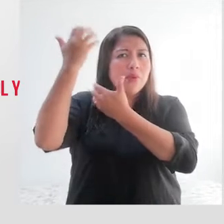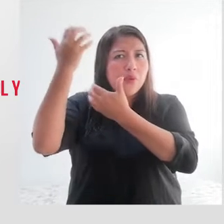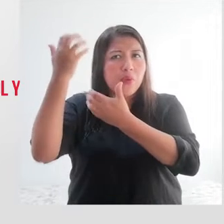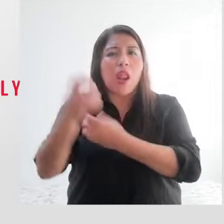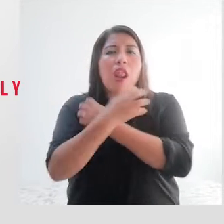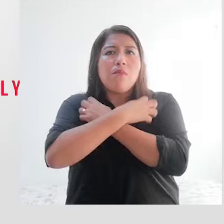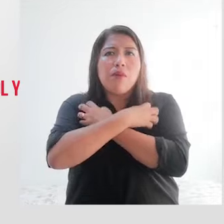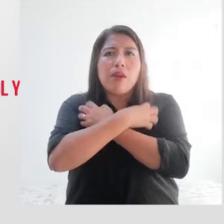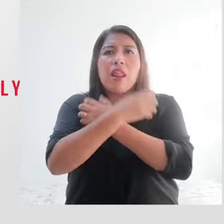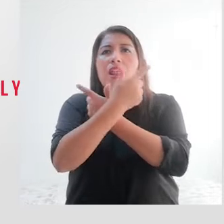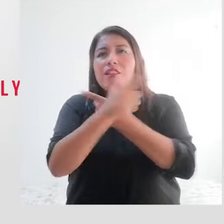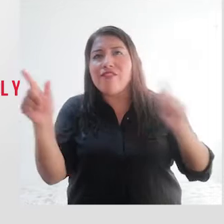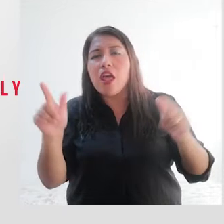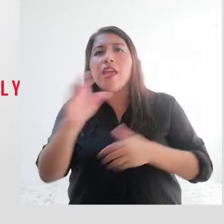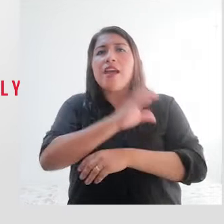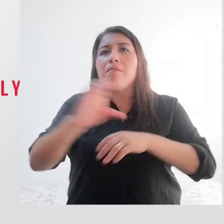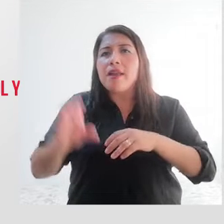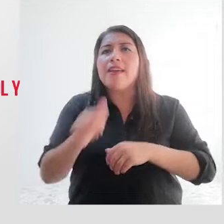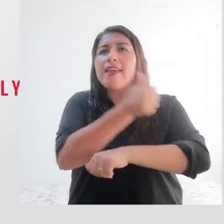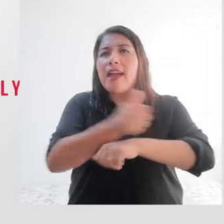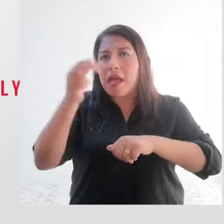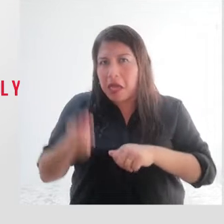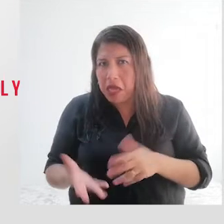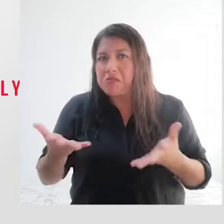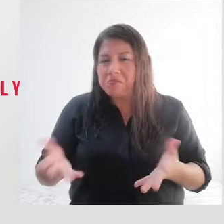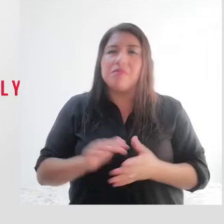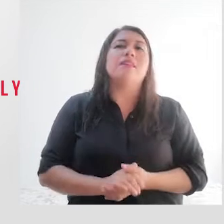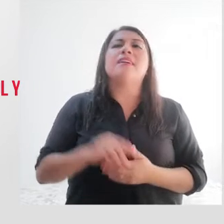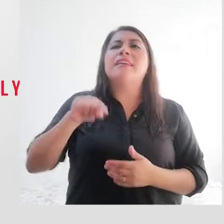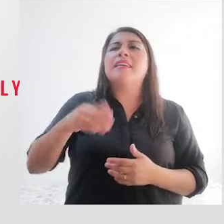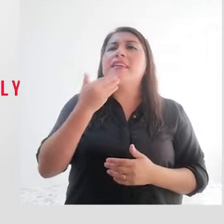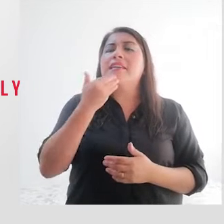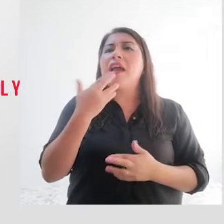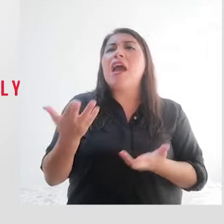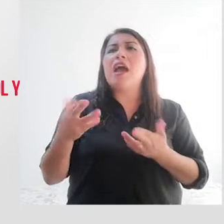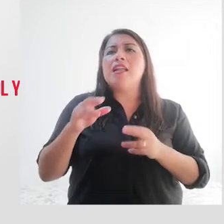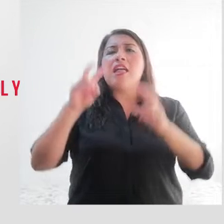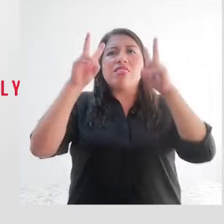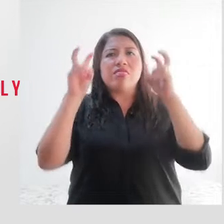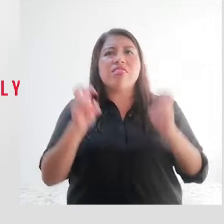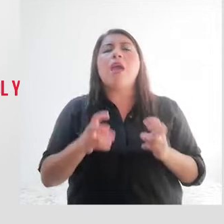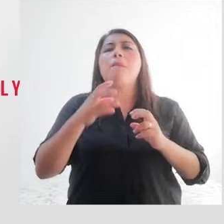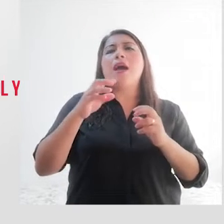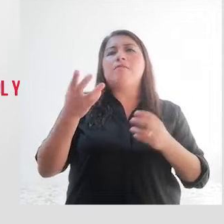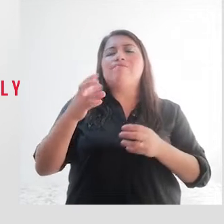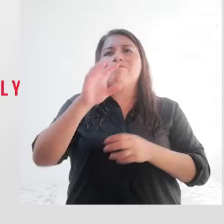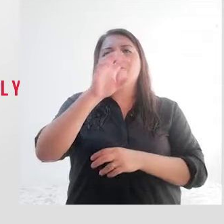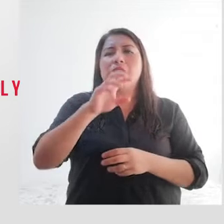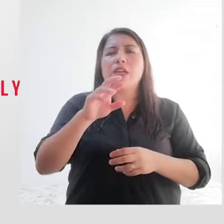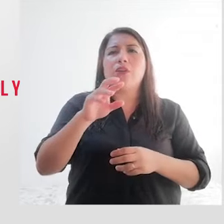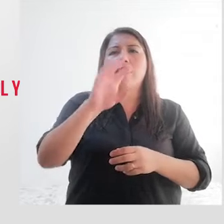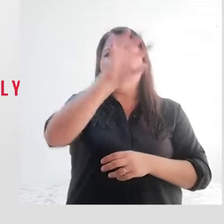Lambayeque, La Libertad, Cajamarca y Yancash, que conforman la denominada Macro Región Norte.